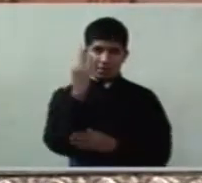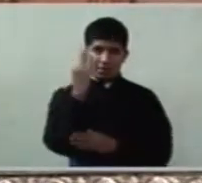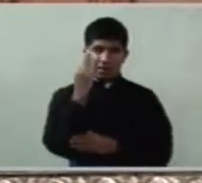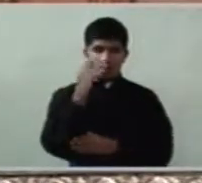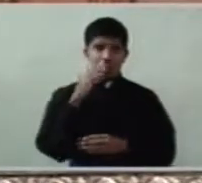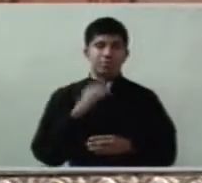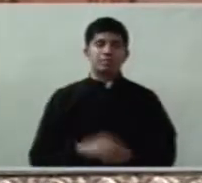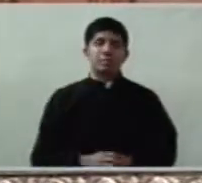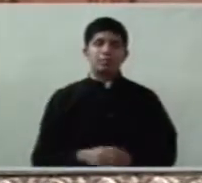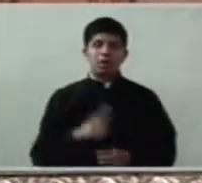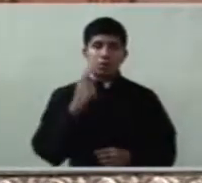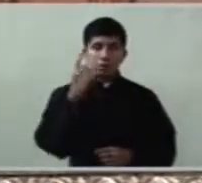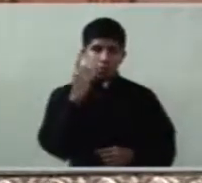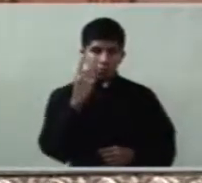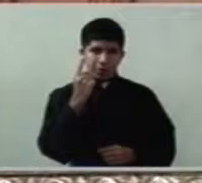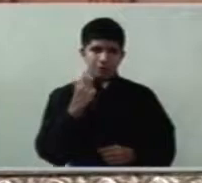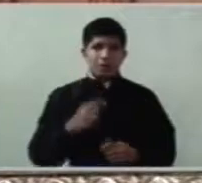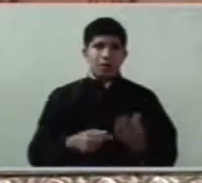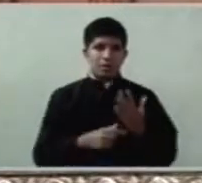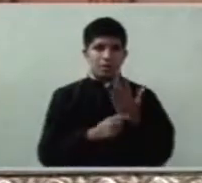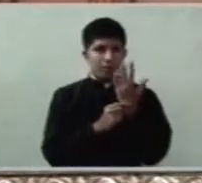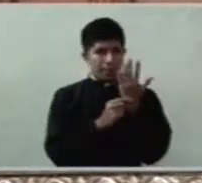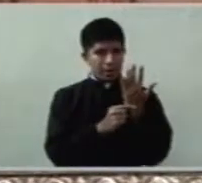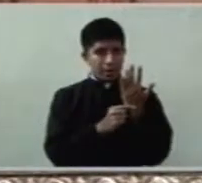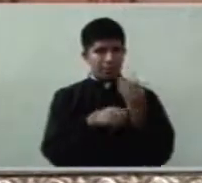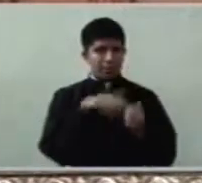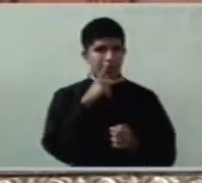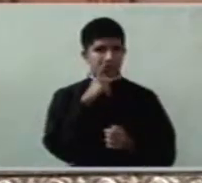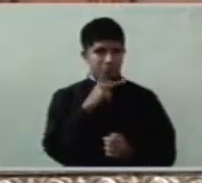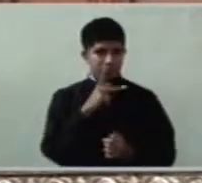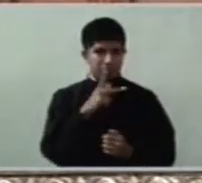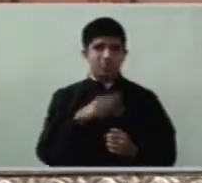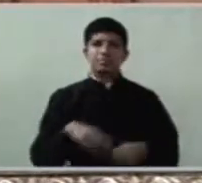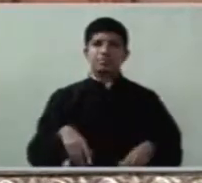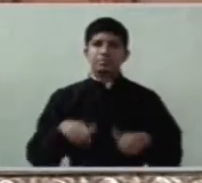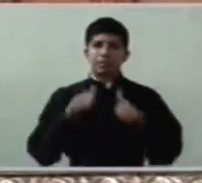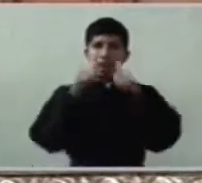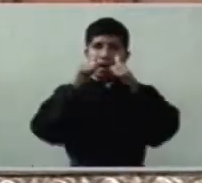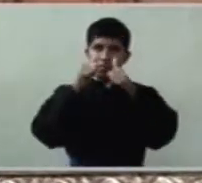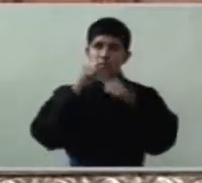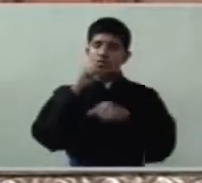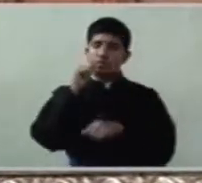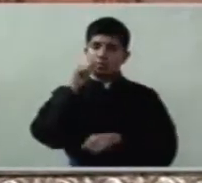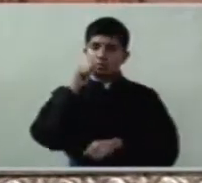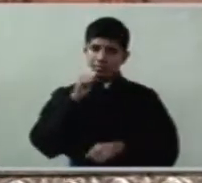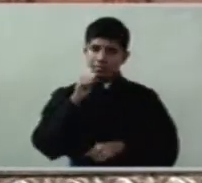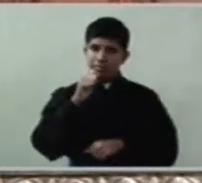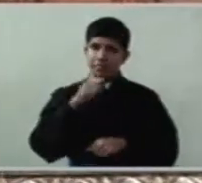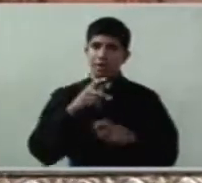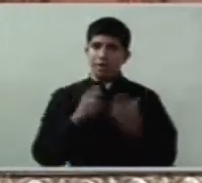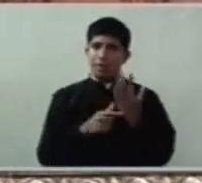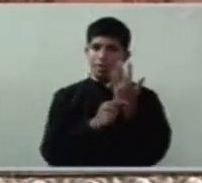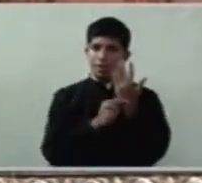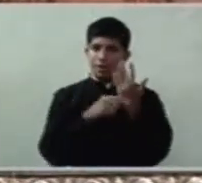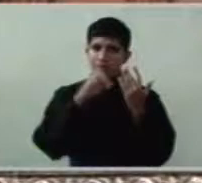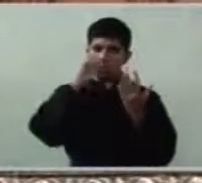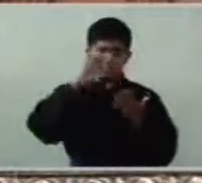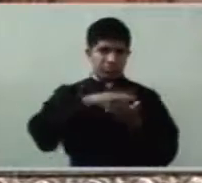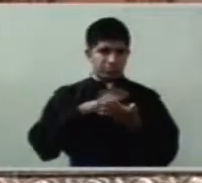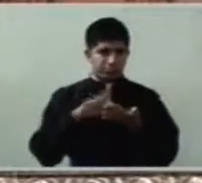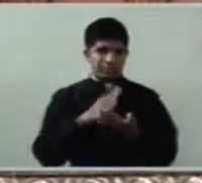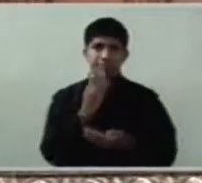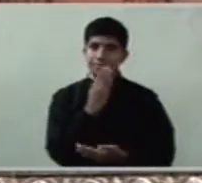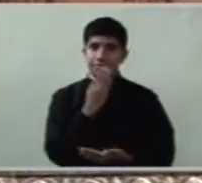palabra escuchen siempre la palabra de Dios lean las escrituras